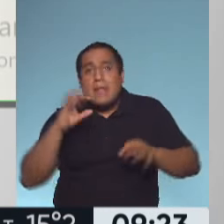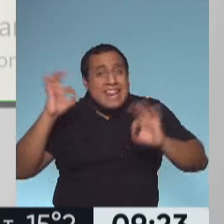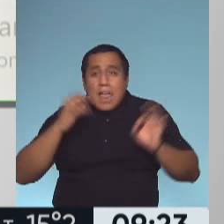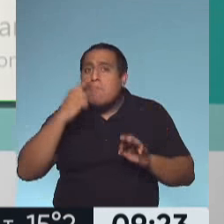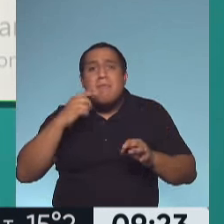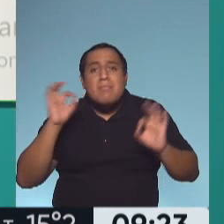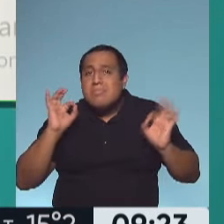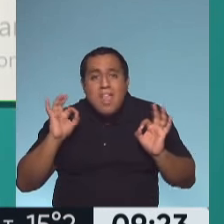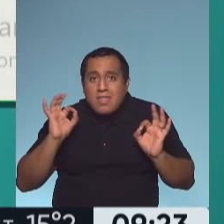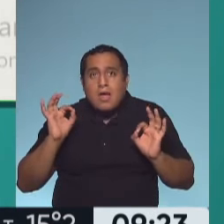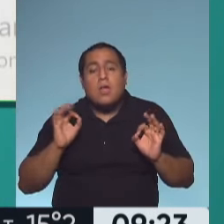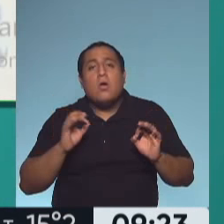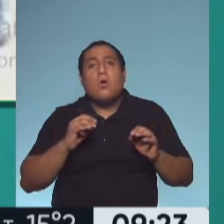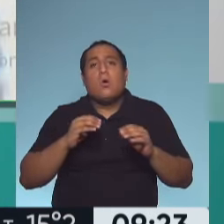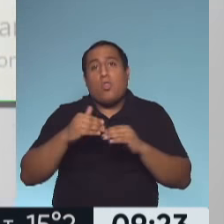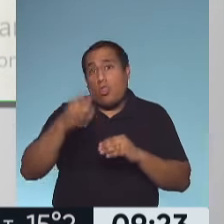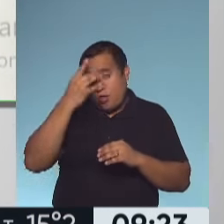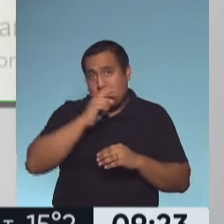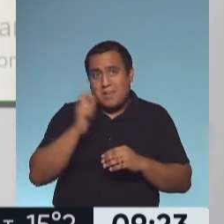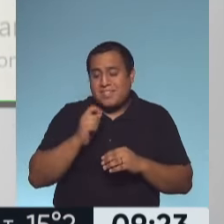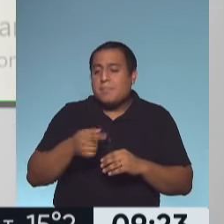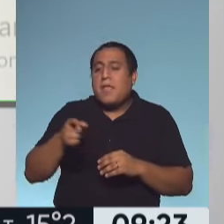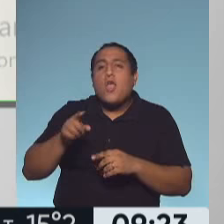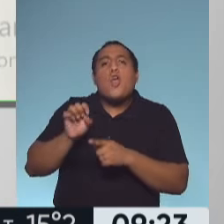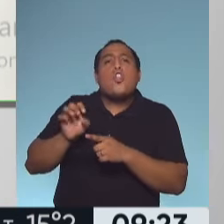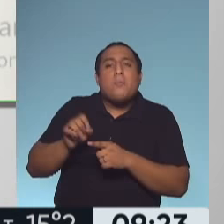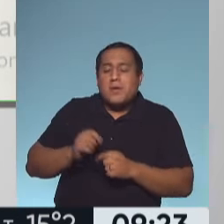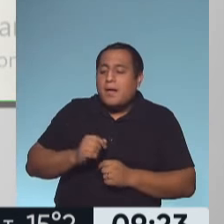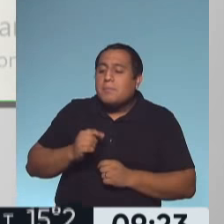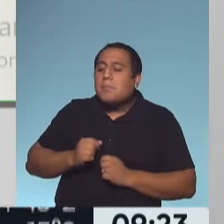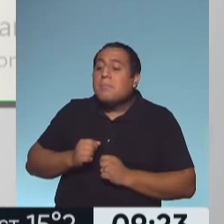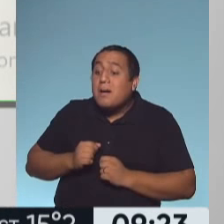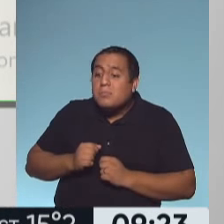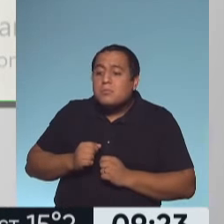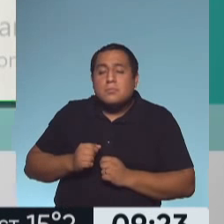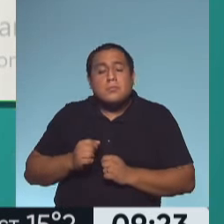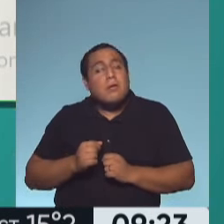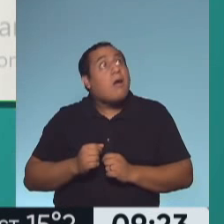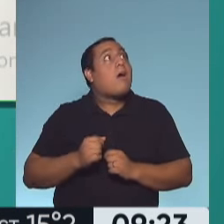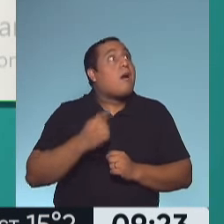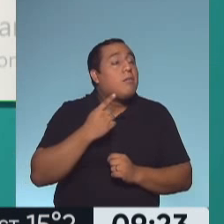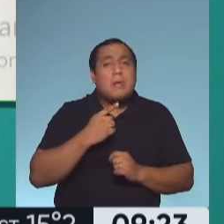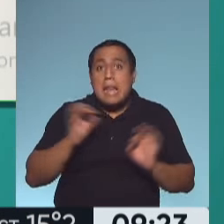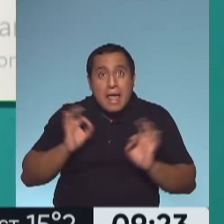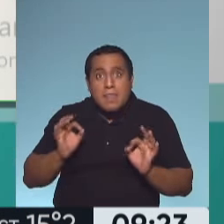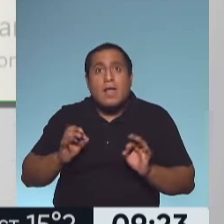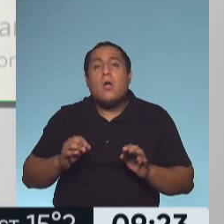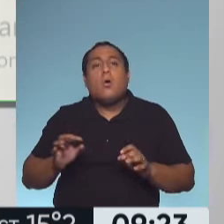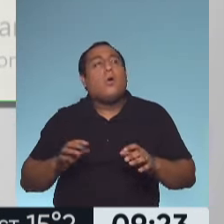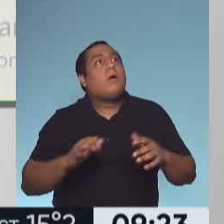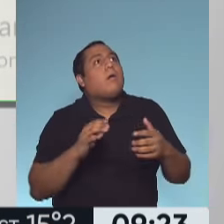responde, al nombre, esos son factores muy importantes, si no señala los objetos para